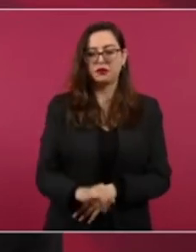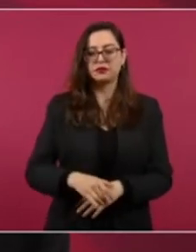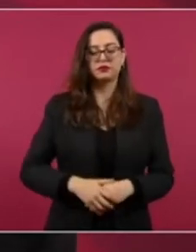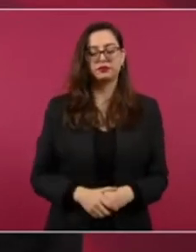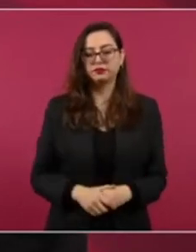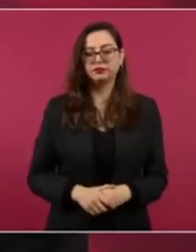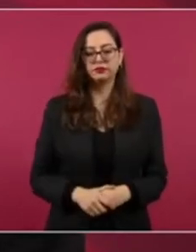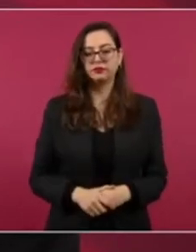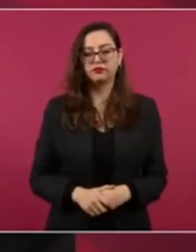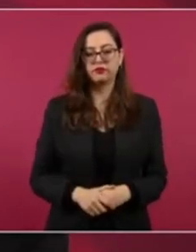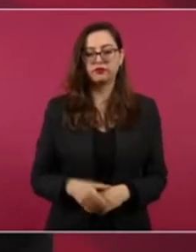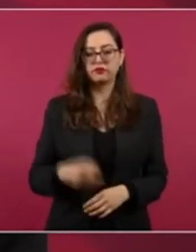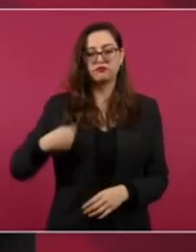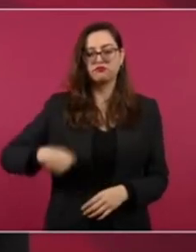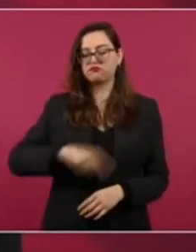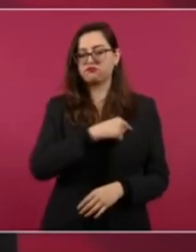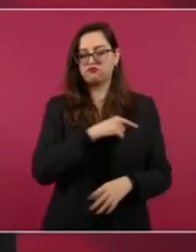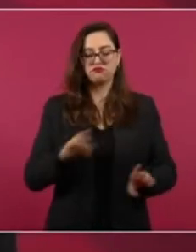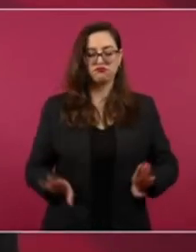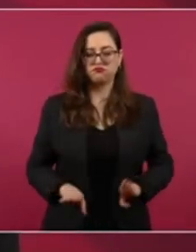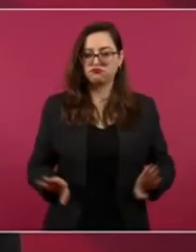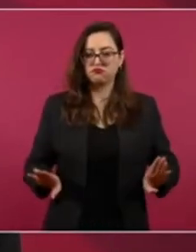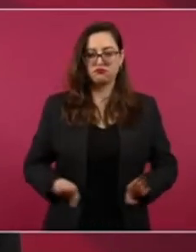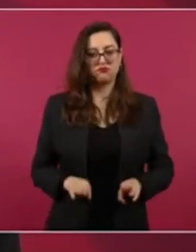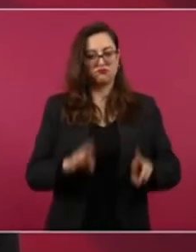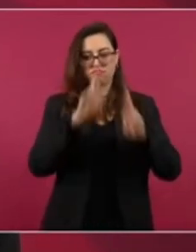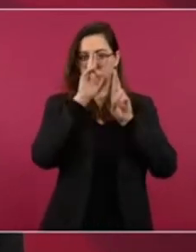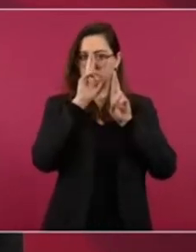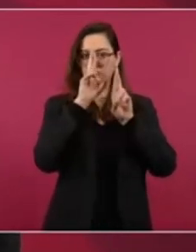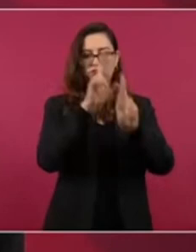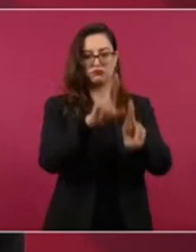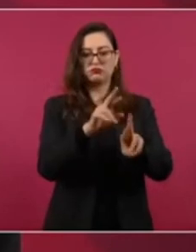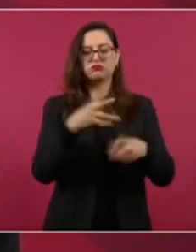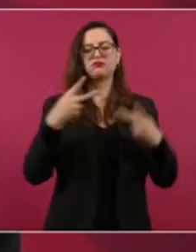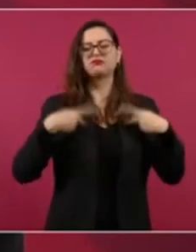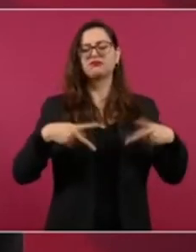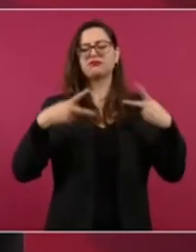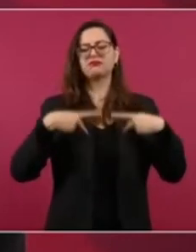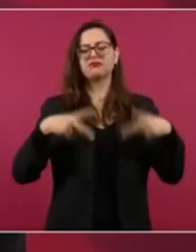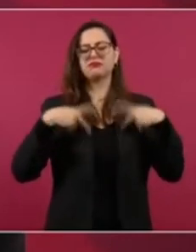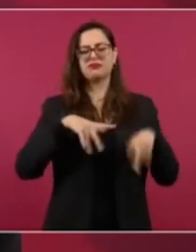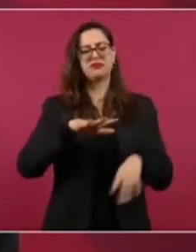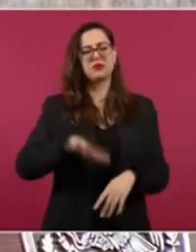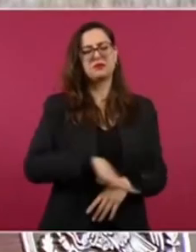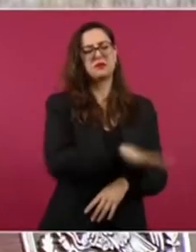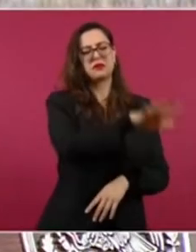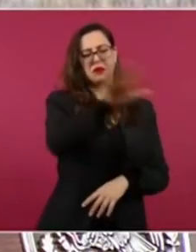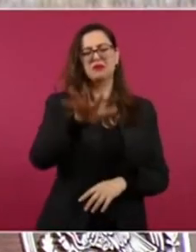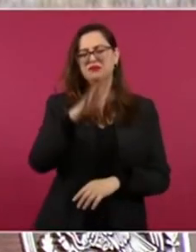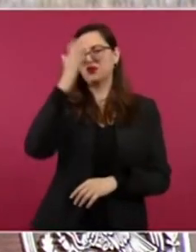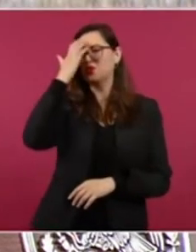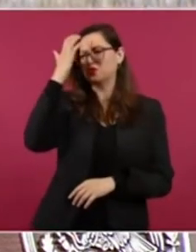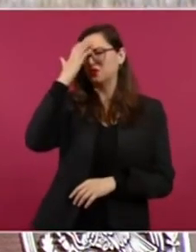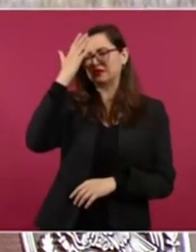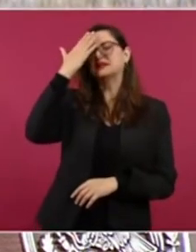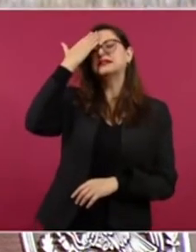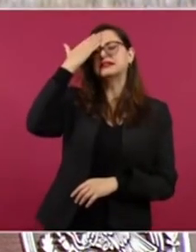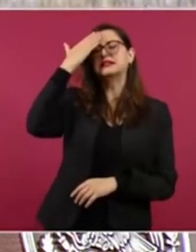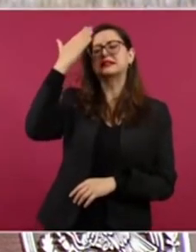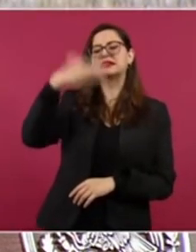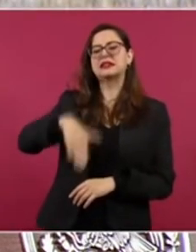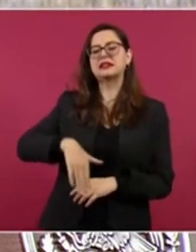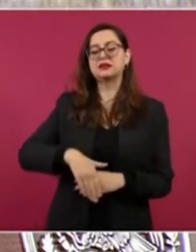cuestión de convicciones. La gente sabría, pero ¿por qué lo